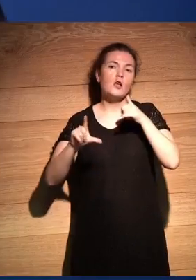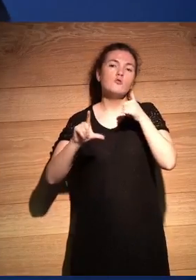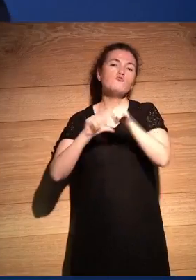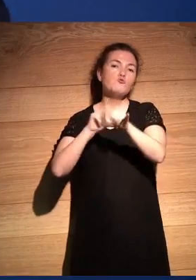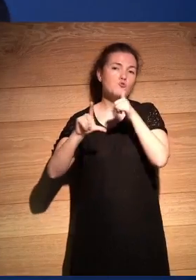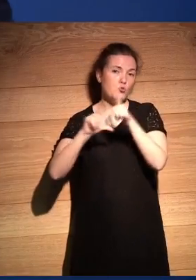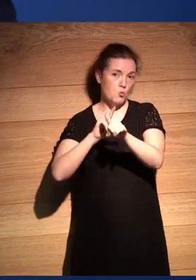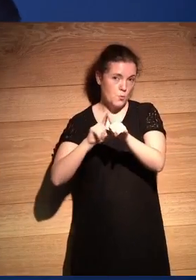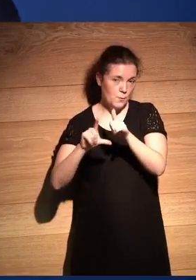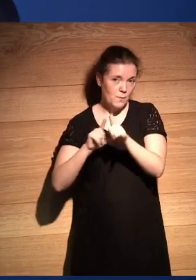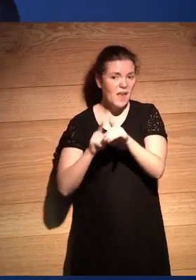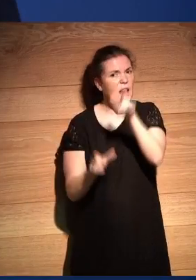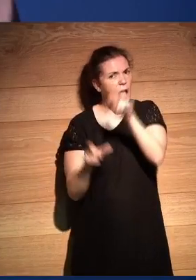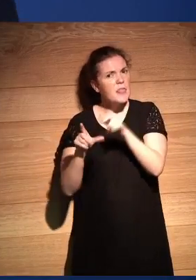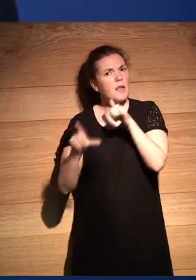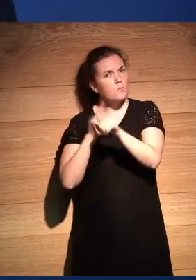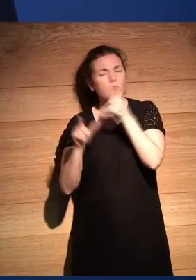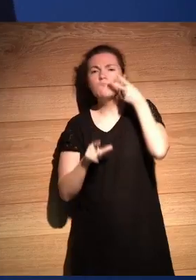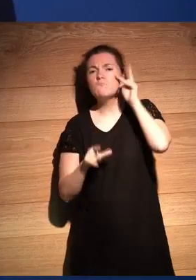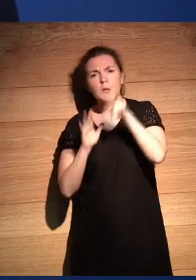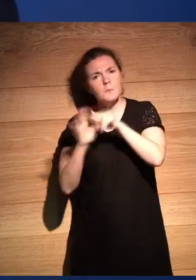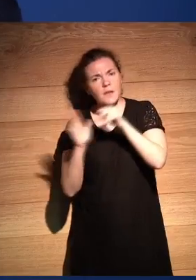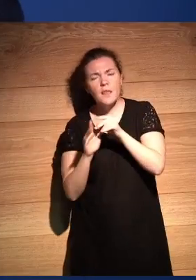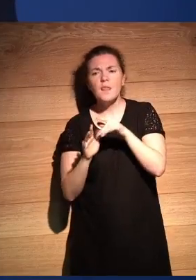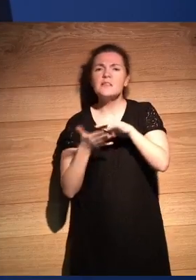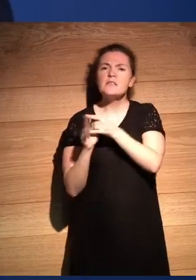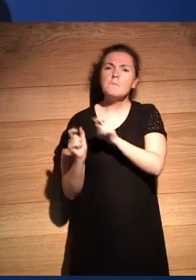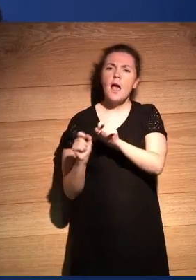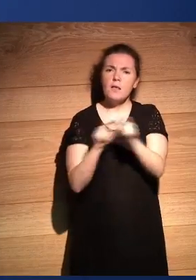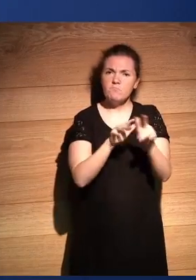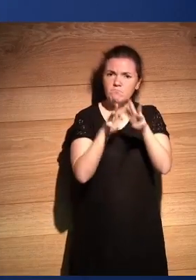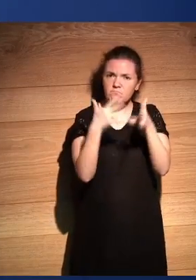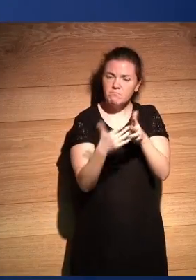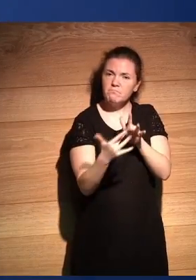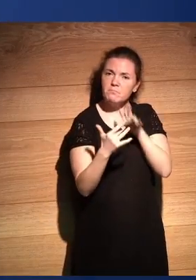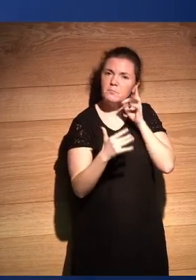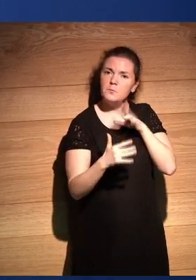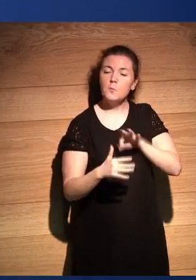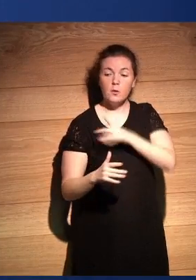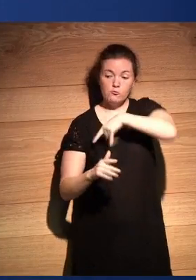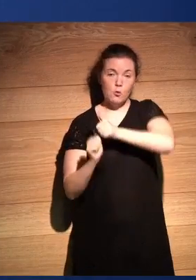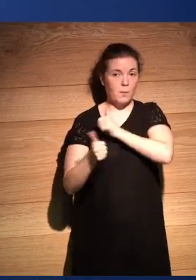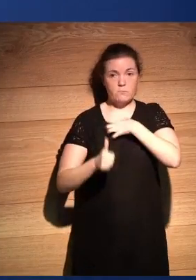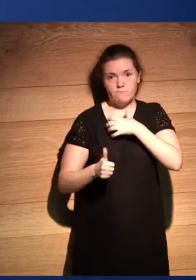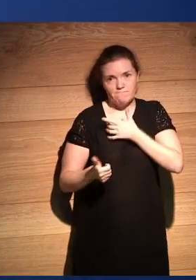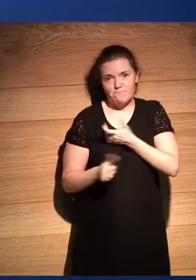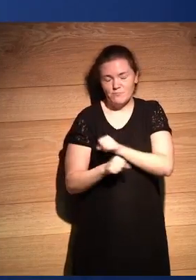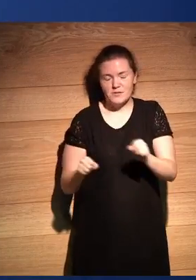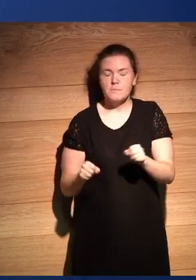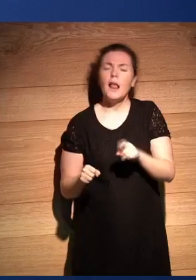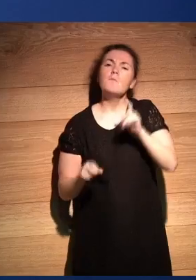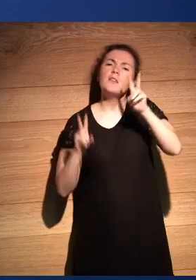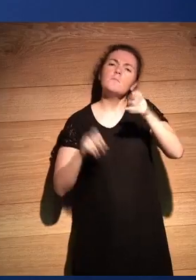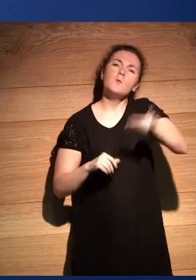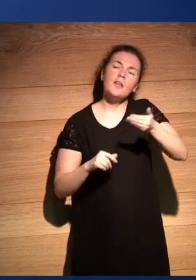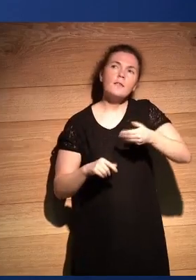esta gente pues trabaja bastante bien el vídeo tuvo un sistema de streaming y tal que nosotros nos era imposible replicar luego un tema también importante que nos dio